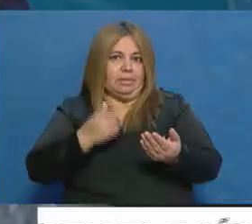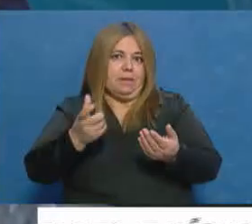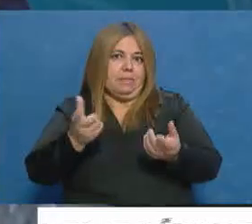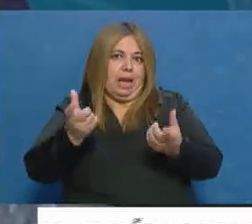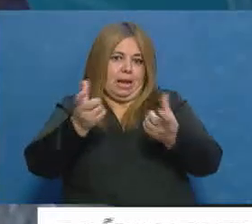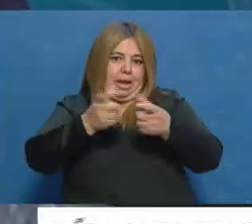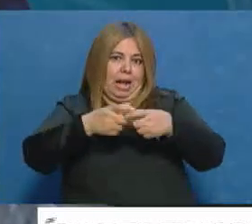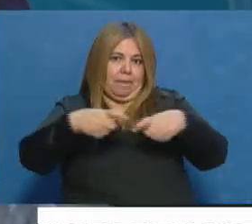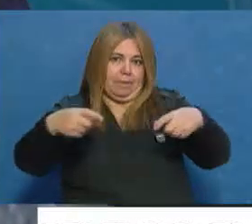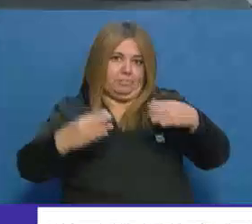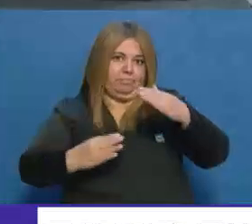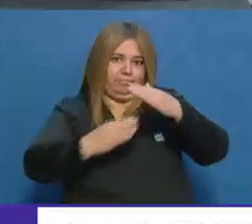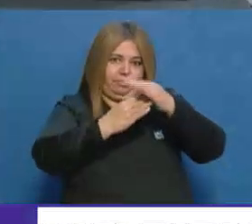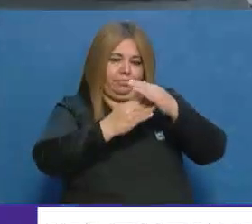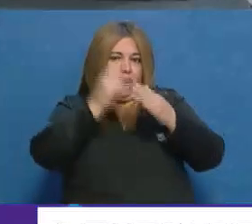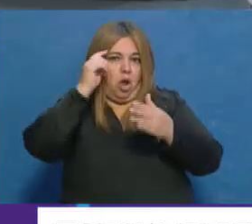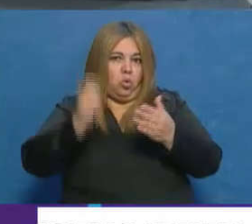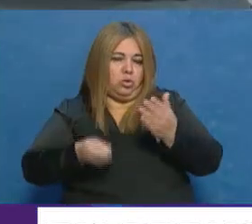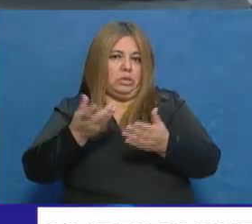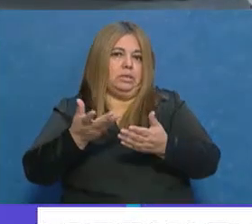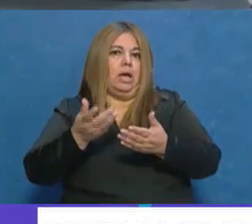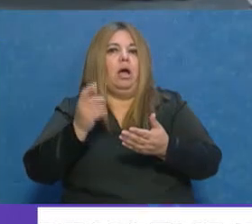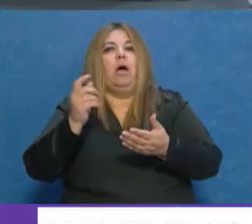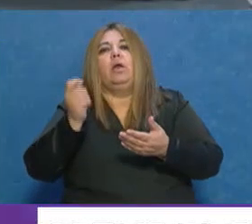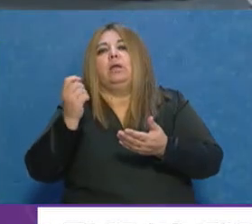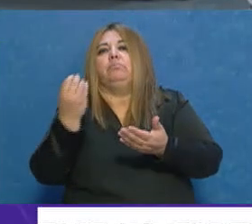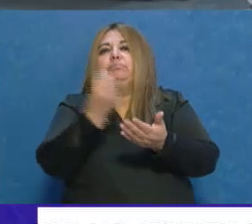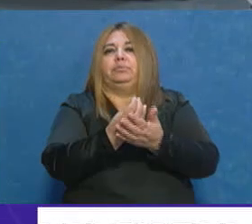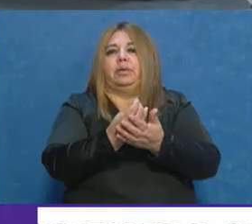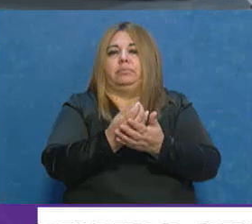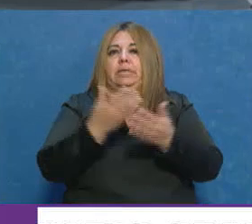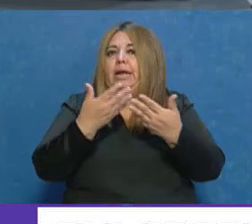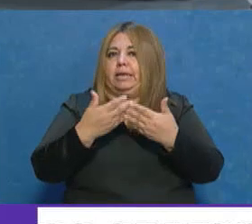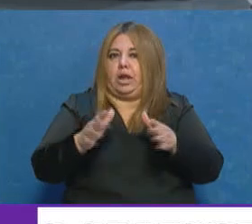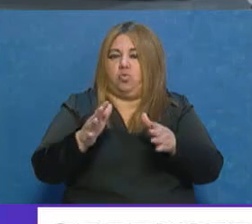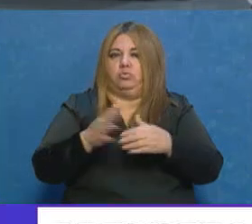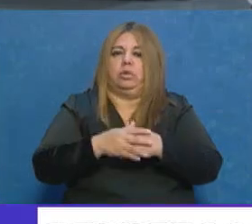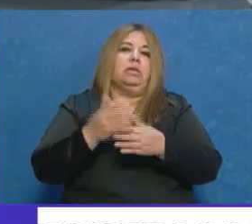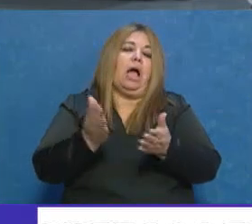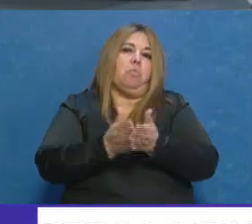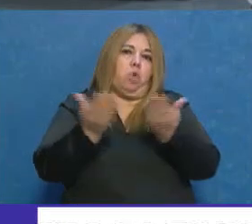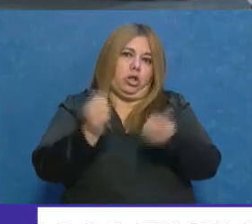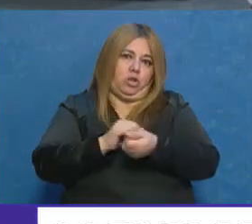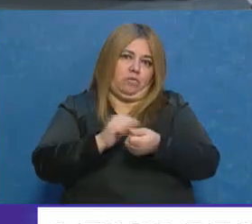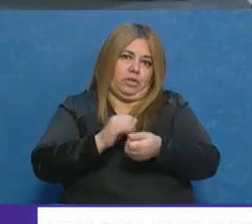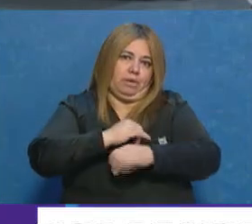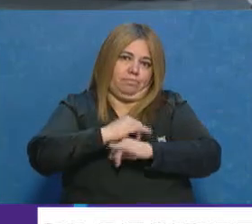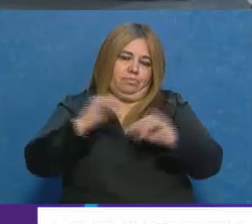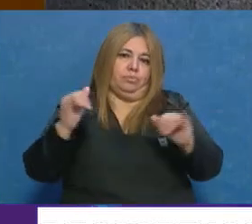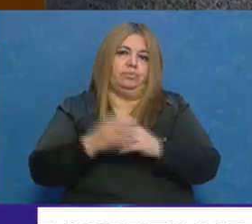Ricardo Rodríguez tiene más detalles al respecto. ¿Cómo te va, Ricardo? ¿Qué tal, Daniela? ¿Cómo estás? Buenas tardes.